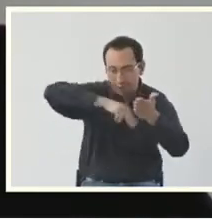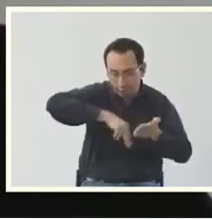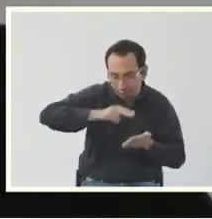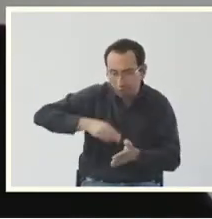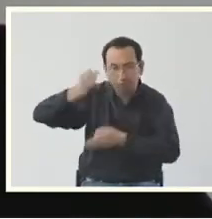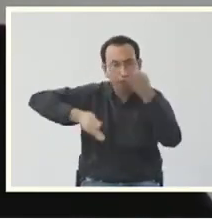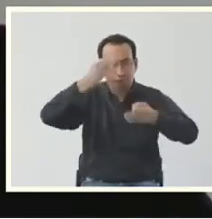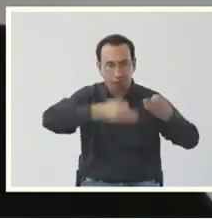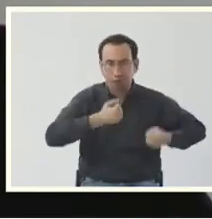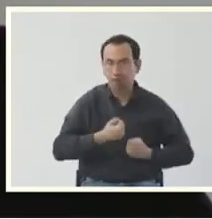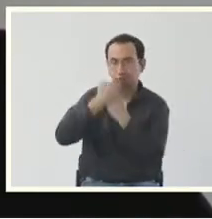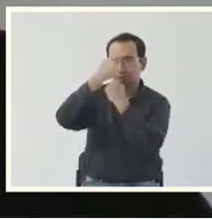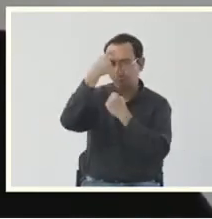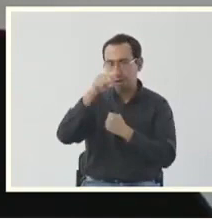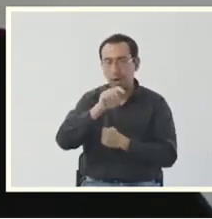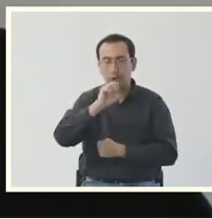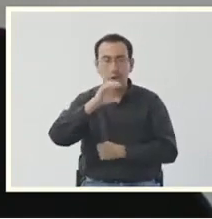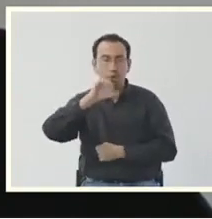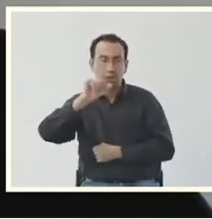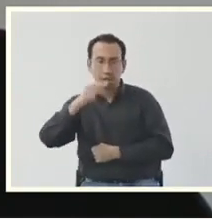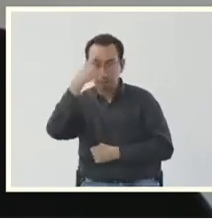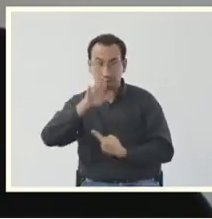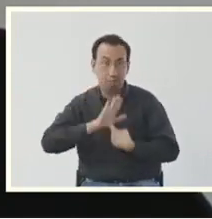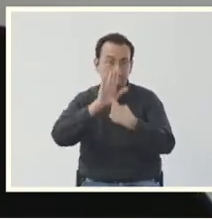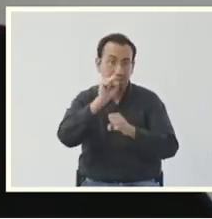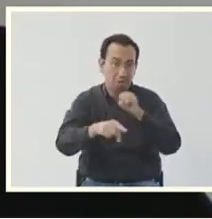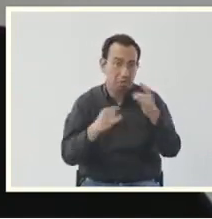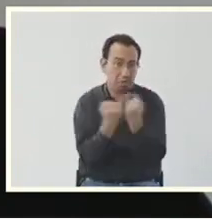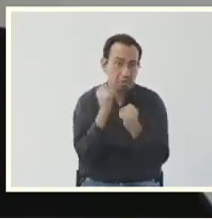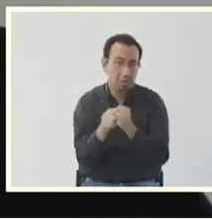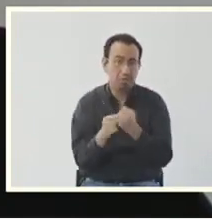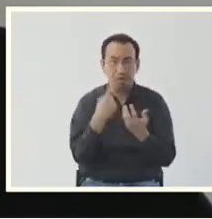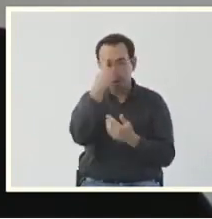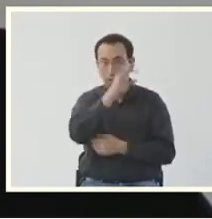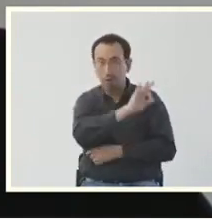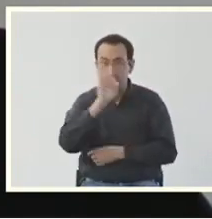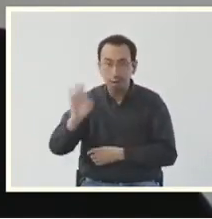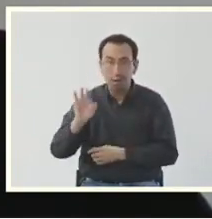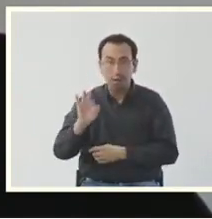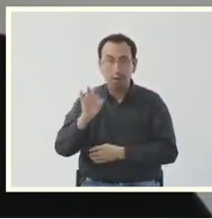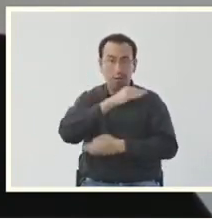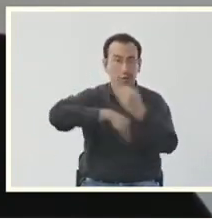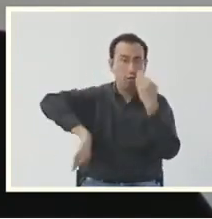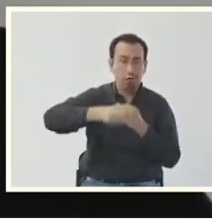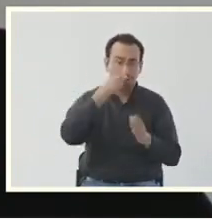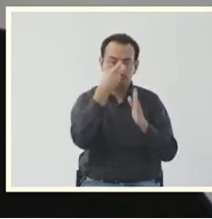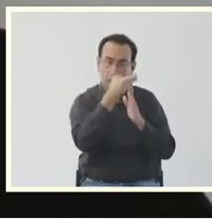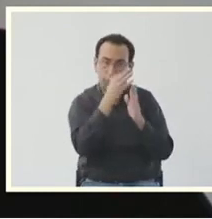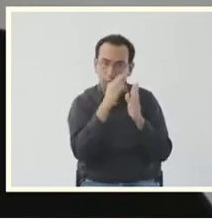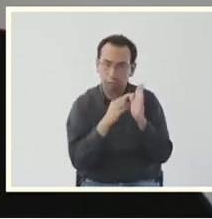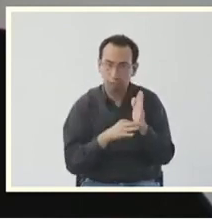y le den representatividad social, por lo tanto, que sea hasta ese momento el plazo final para cubrir los requisitos mencionados.